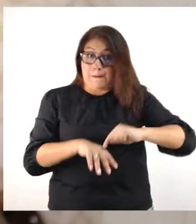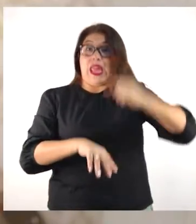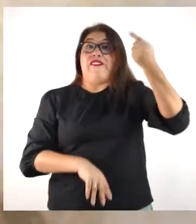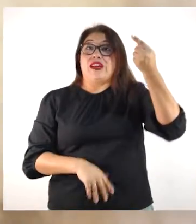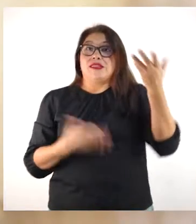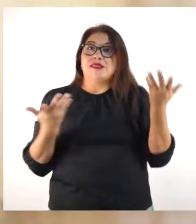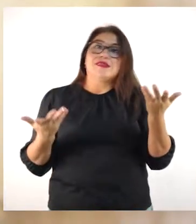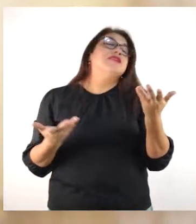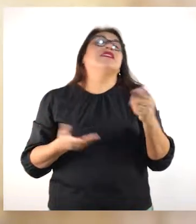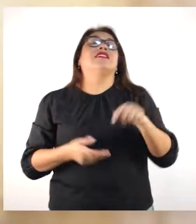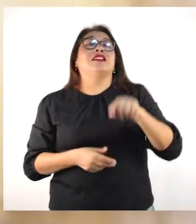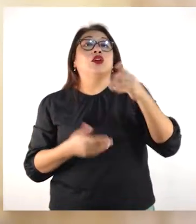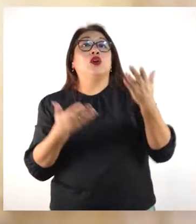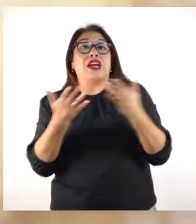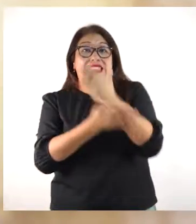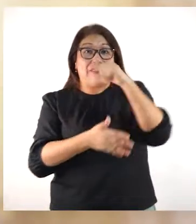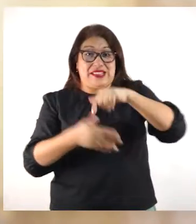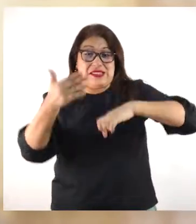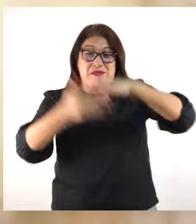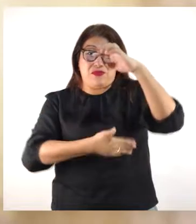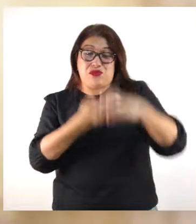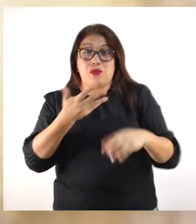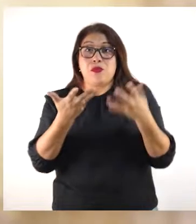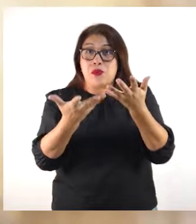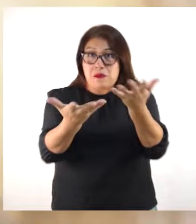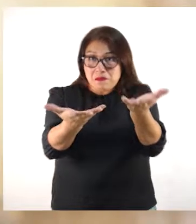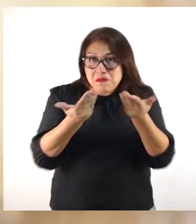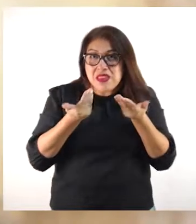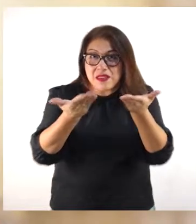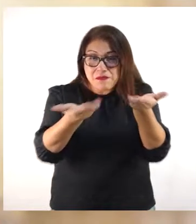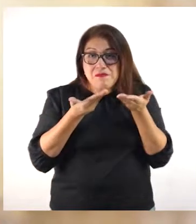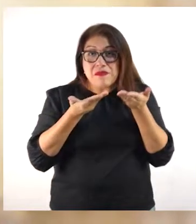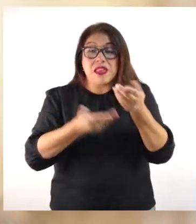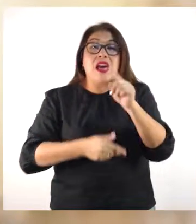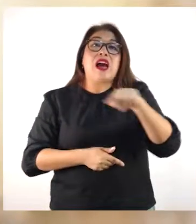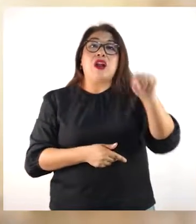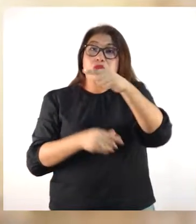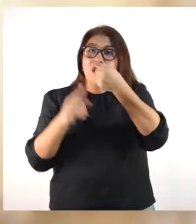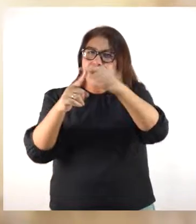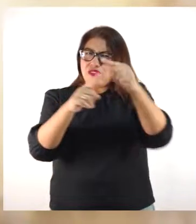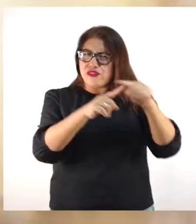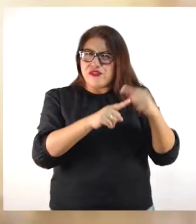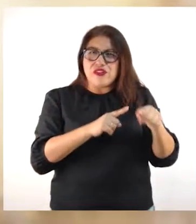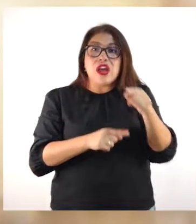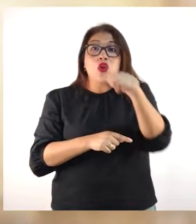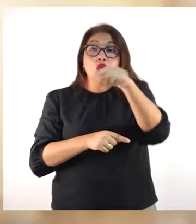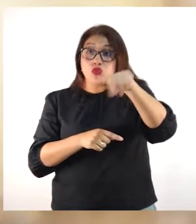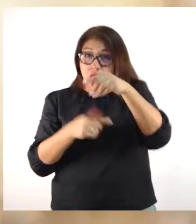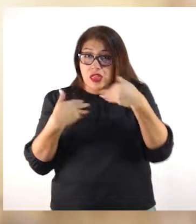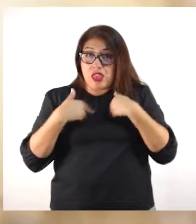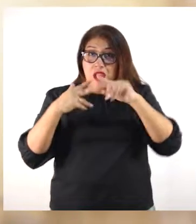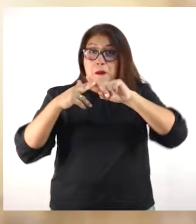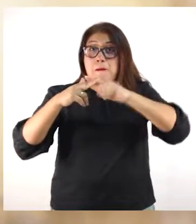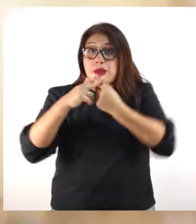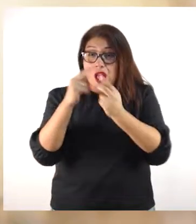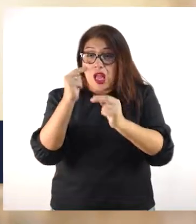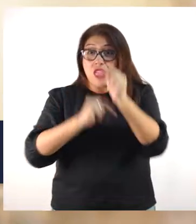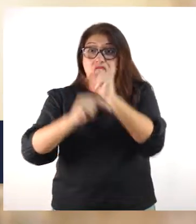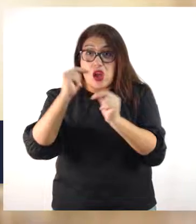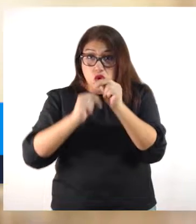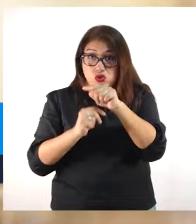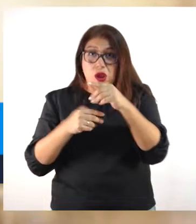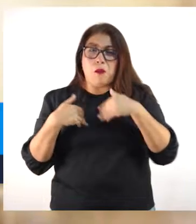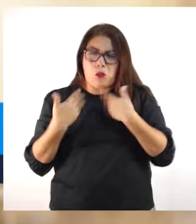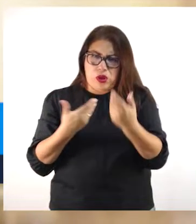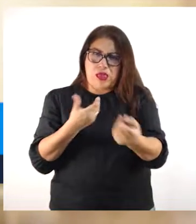a través de tu programa, queremos invitar a que los diferentes emprendedores, emprendedoras